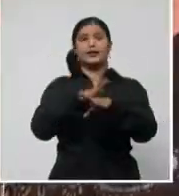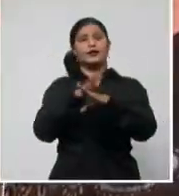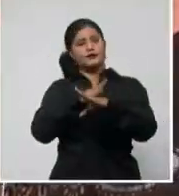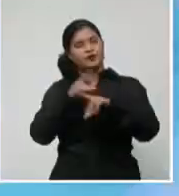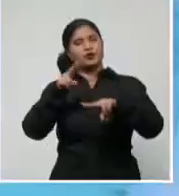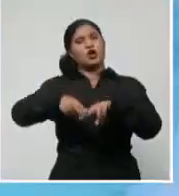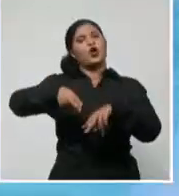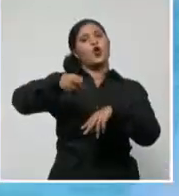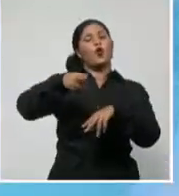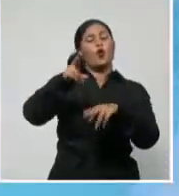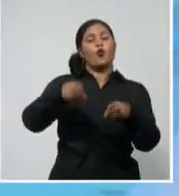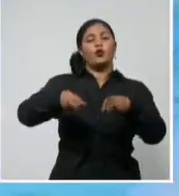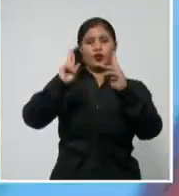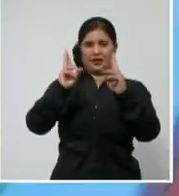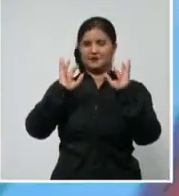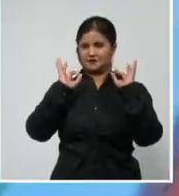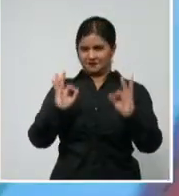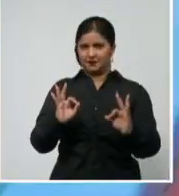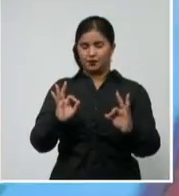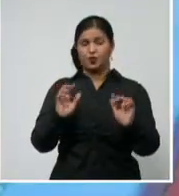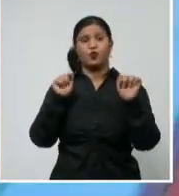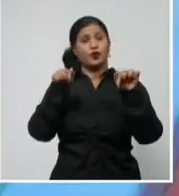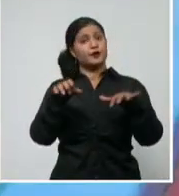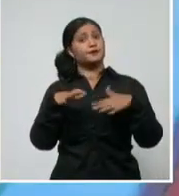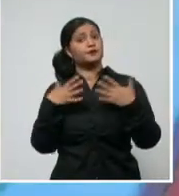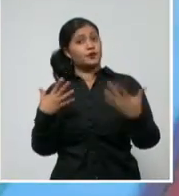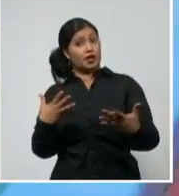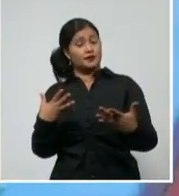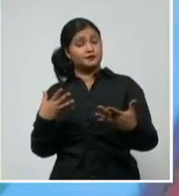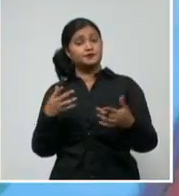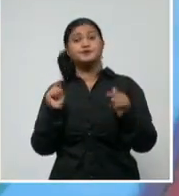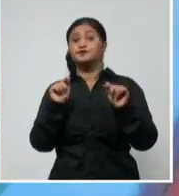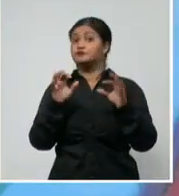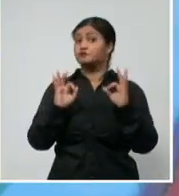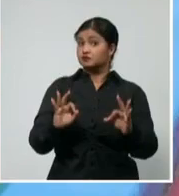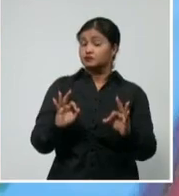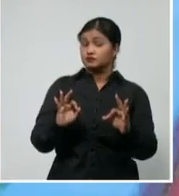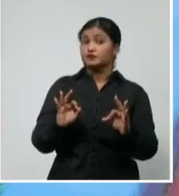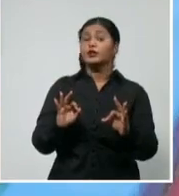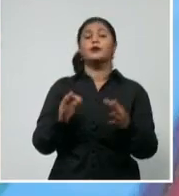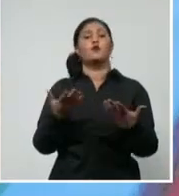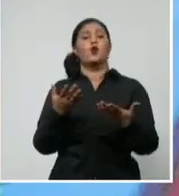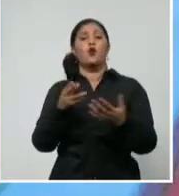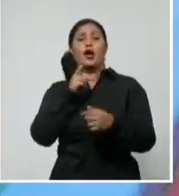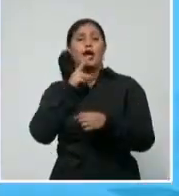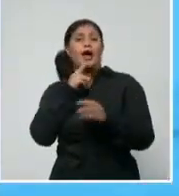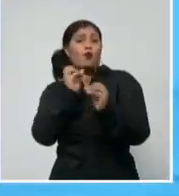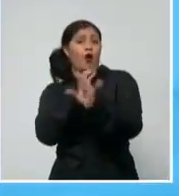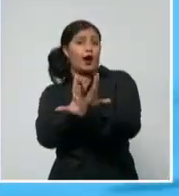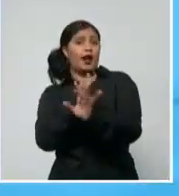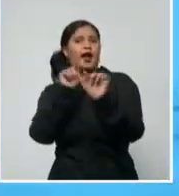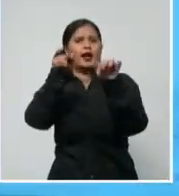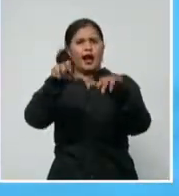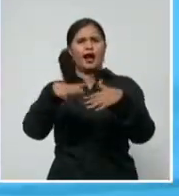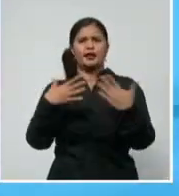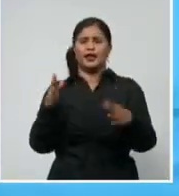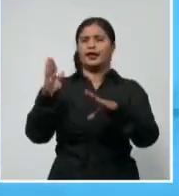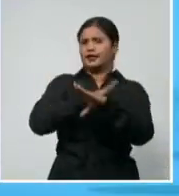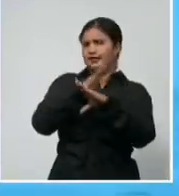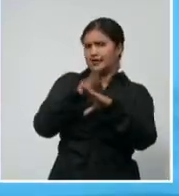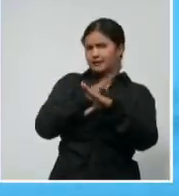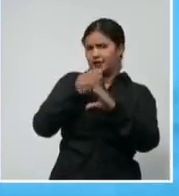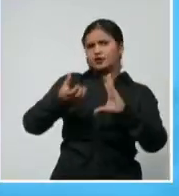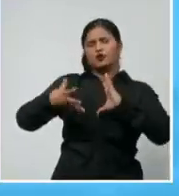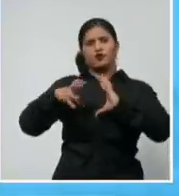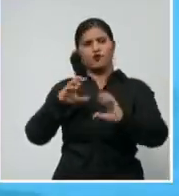evitar aglomeraciones. Destacan por su acogida la Villa Internacional Aguas Claras, con variadas propuestas para sus clientes en el área